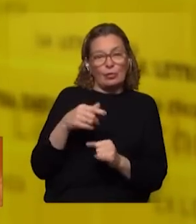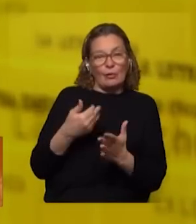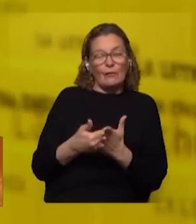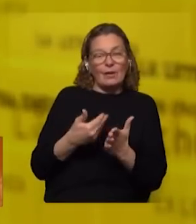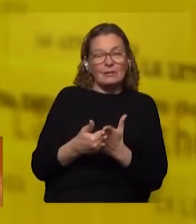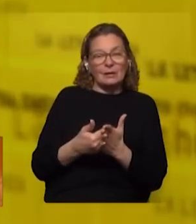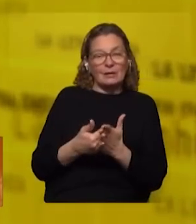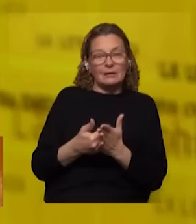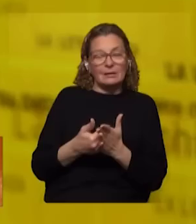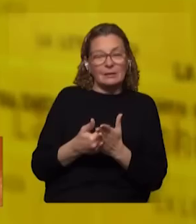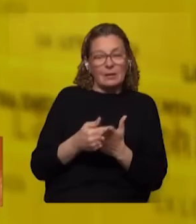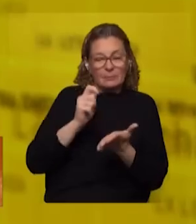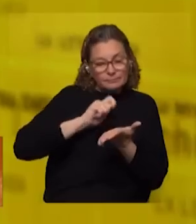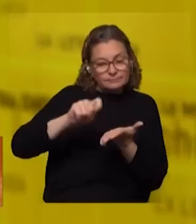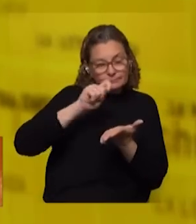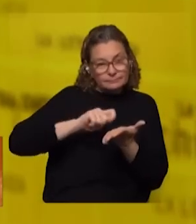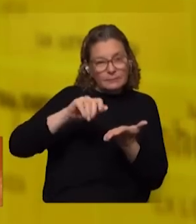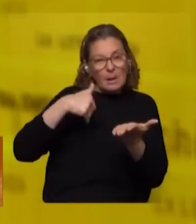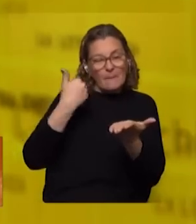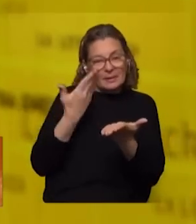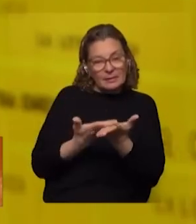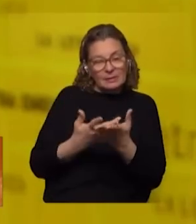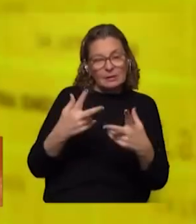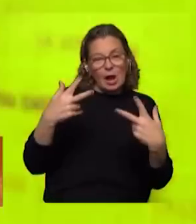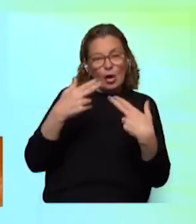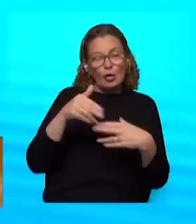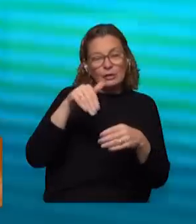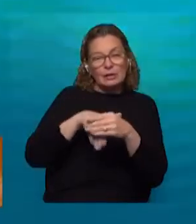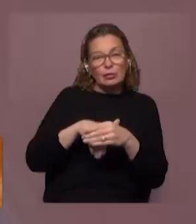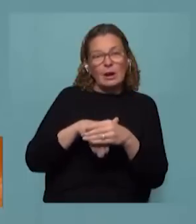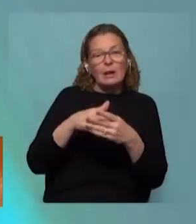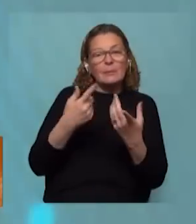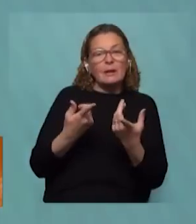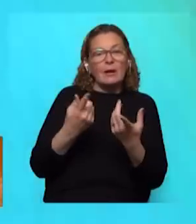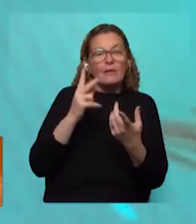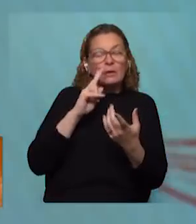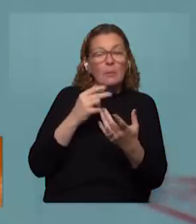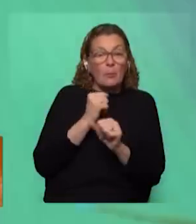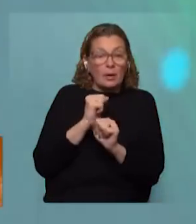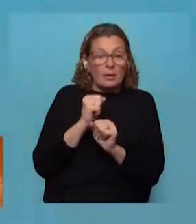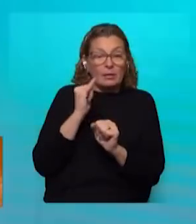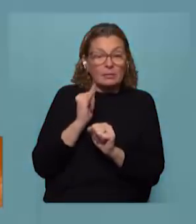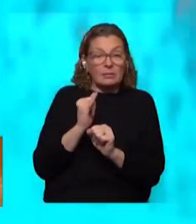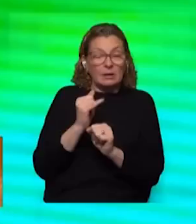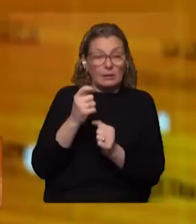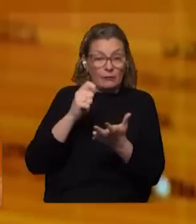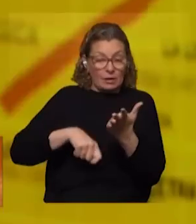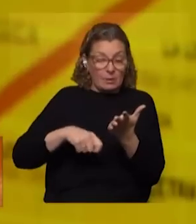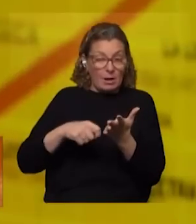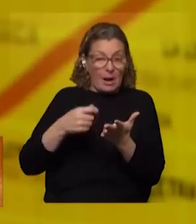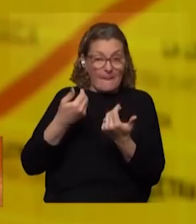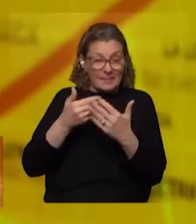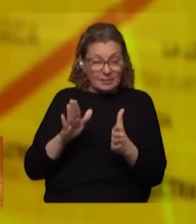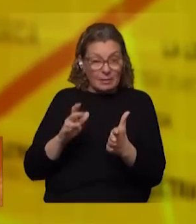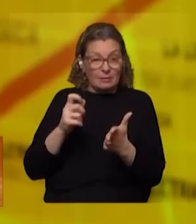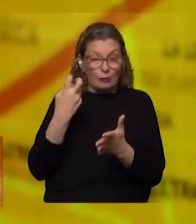que se termine bien la redacción que se presente ante la corte electoral para que quede habilitada la recolección de firmas